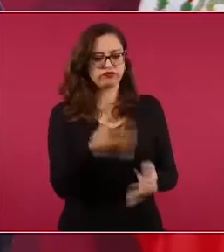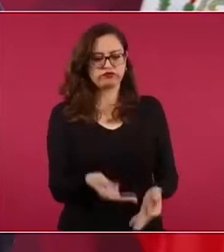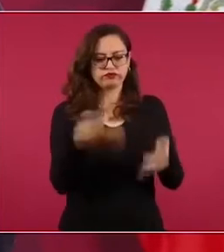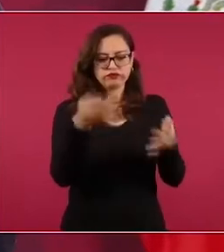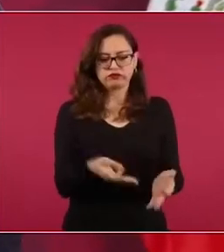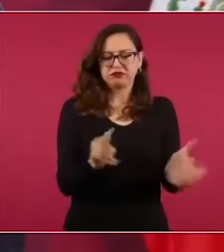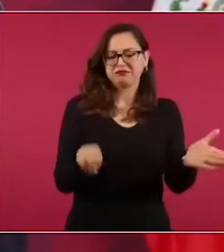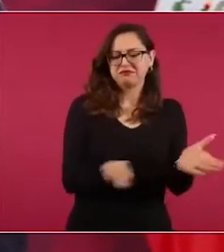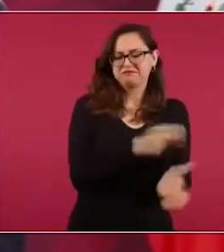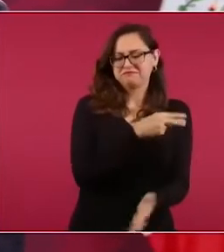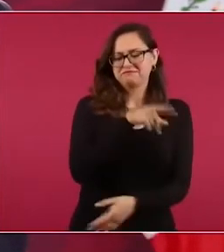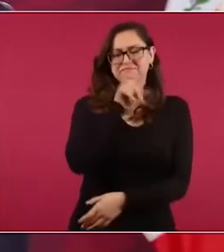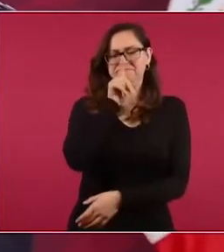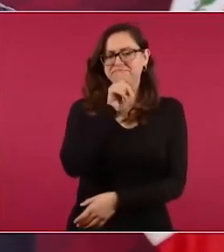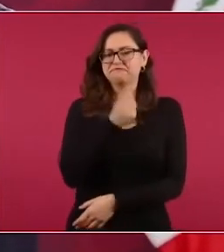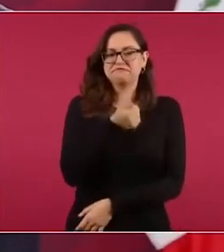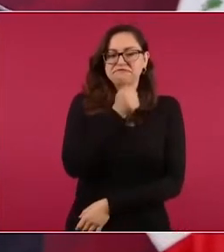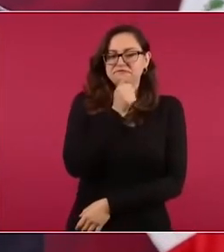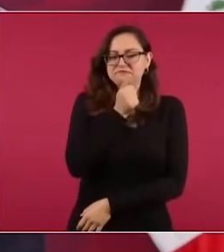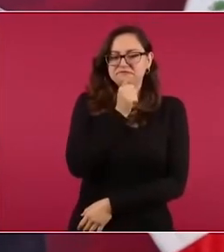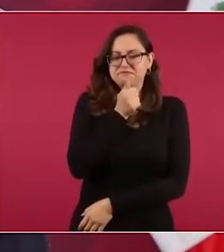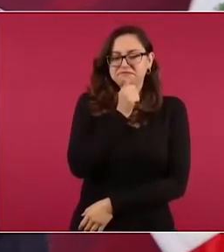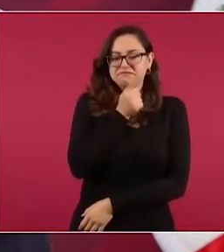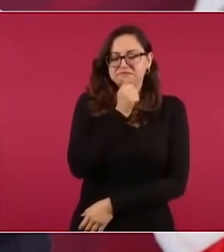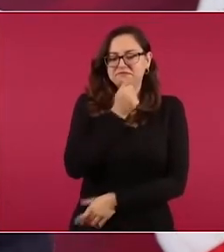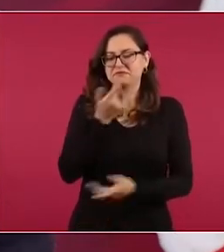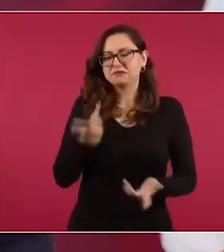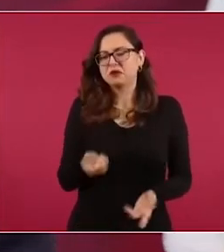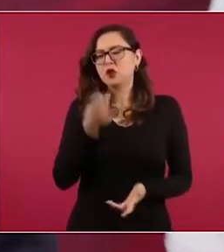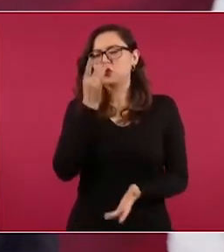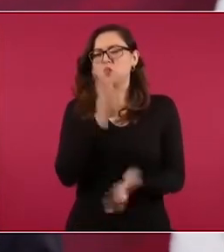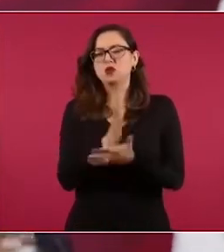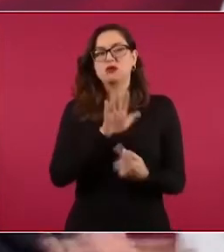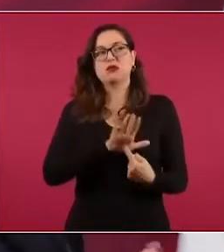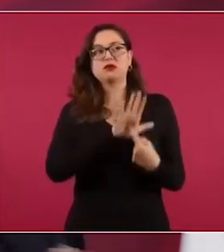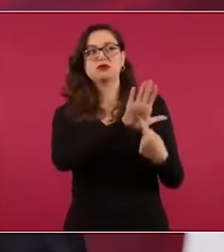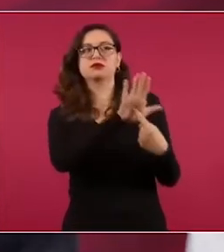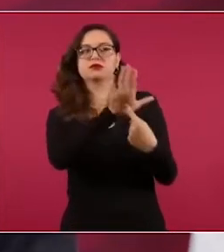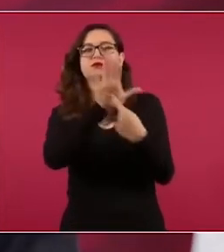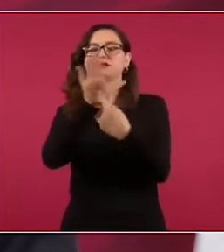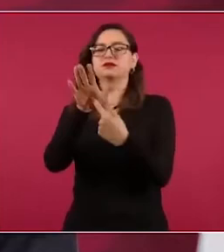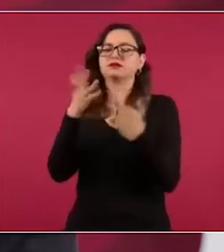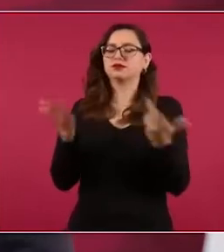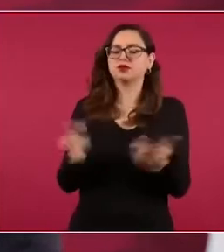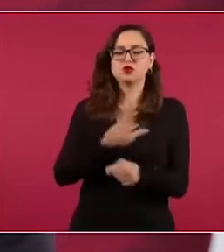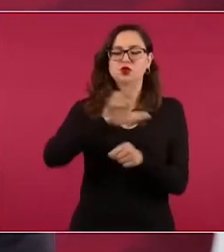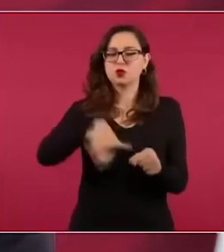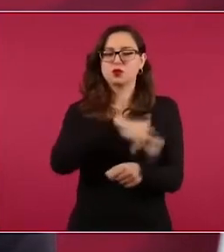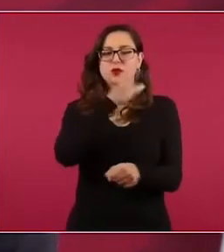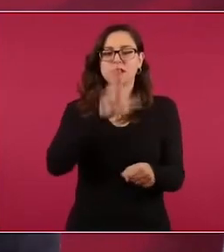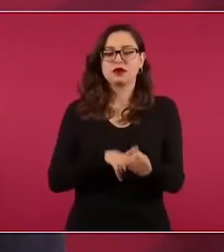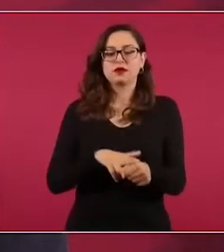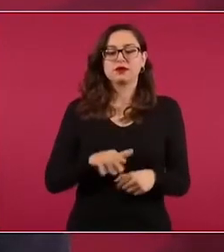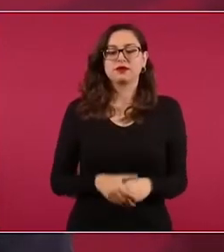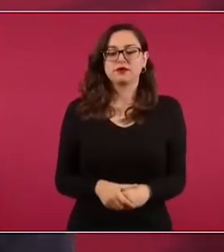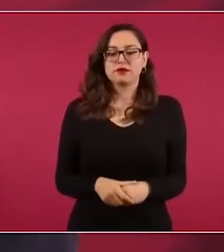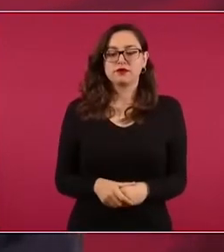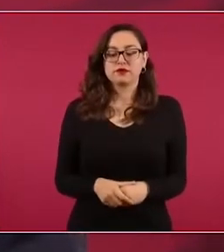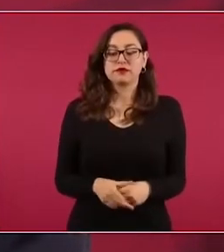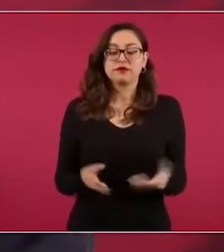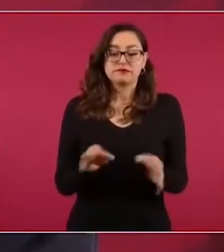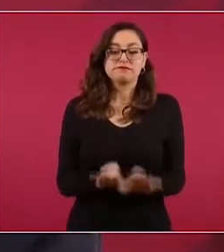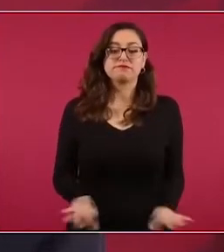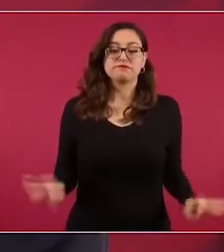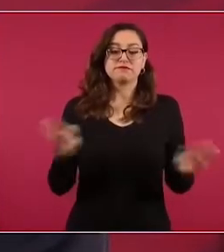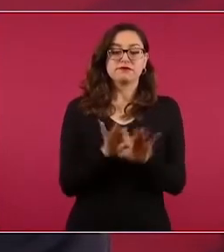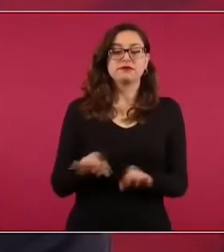es importante que todos sepamos porque estos hechos